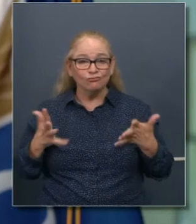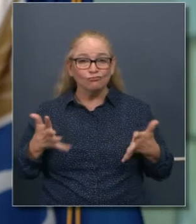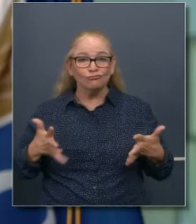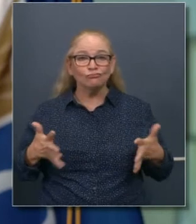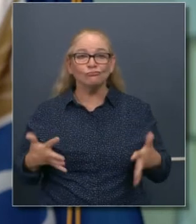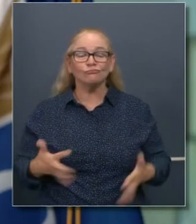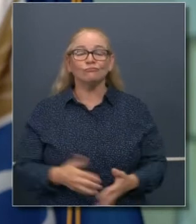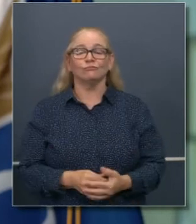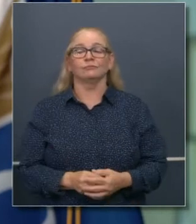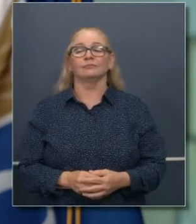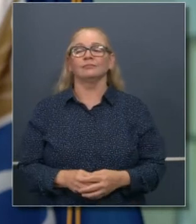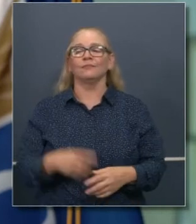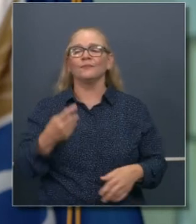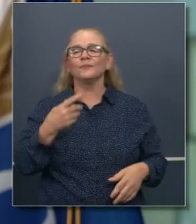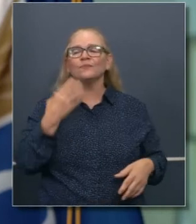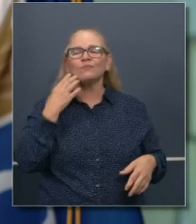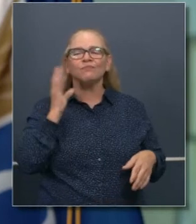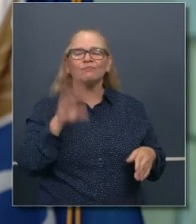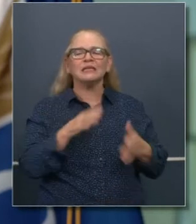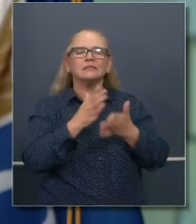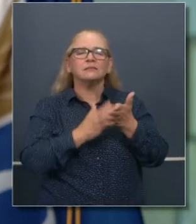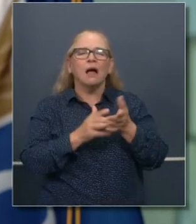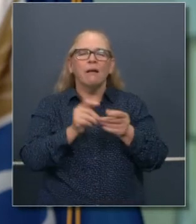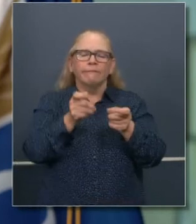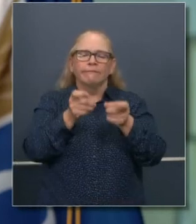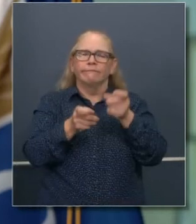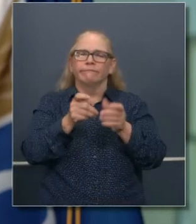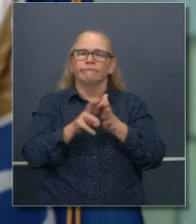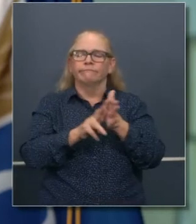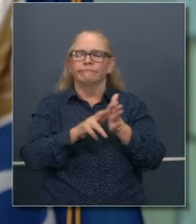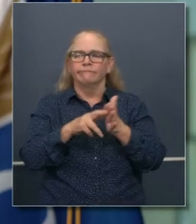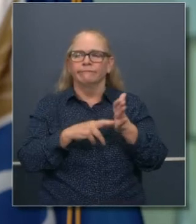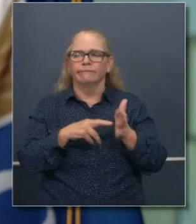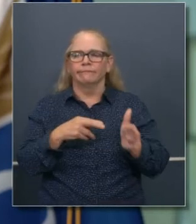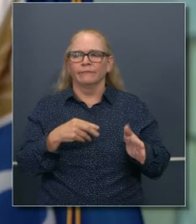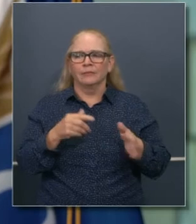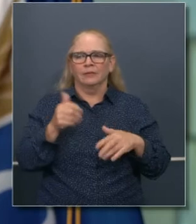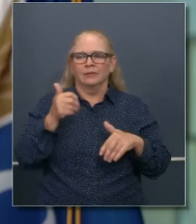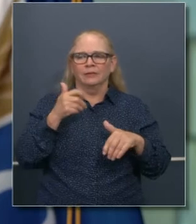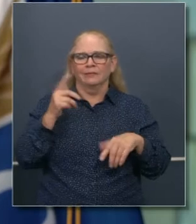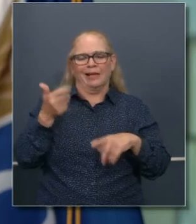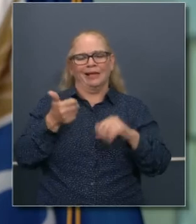que hubo una modificación a la orden ejecutiva.